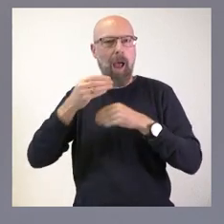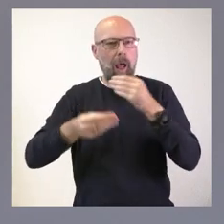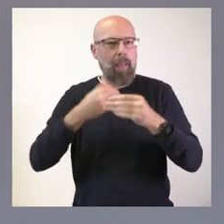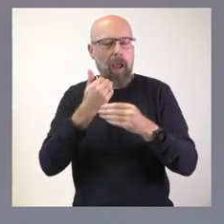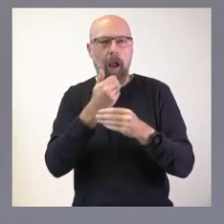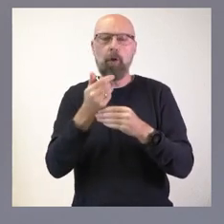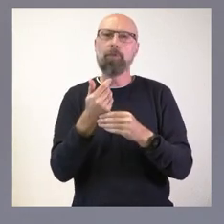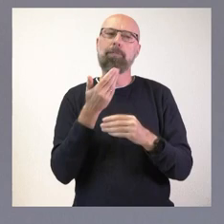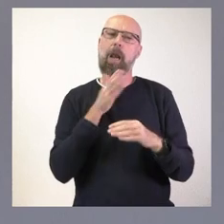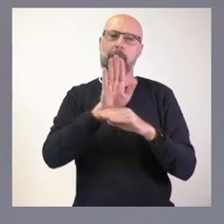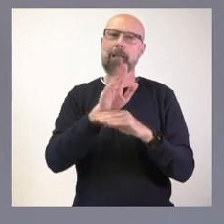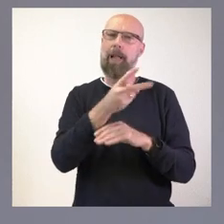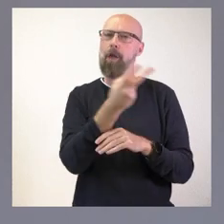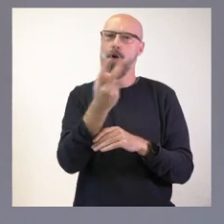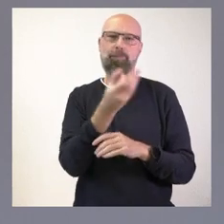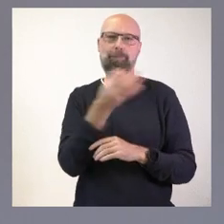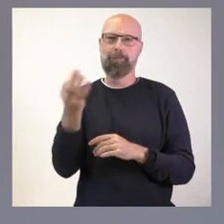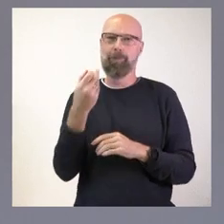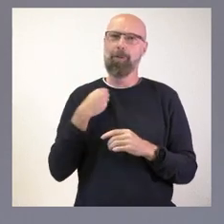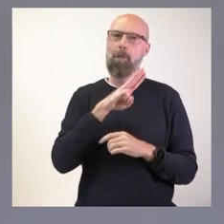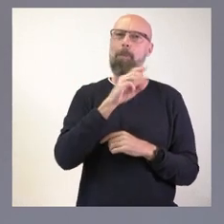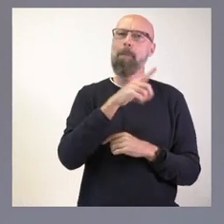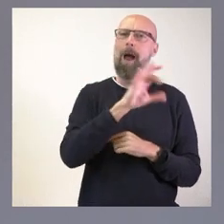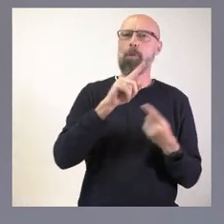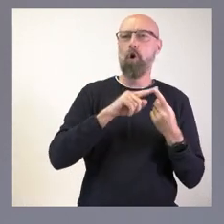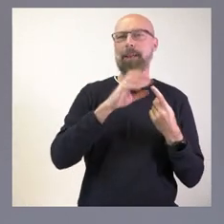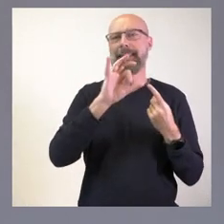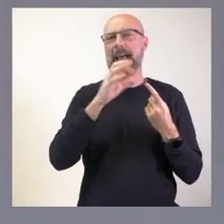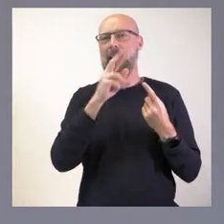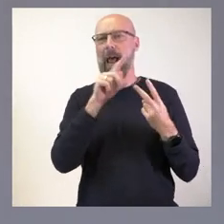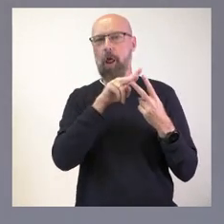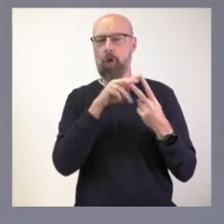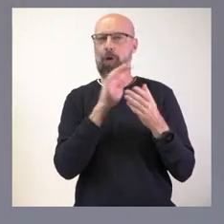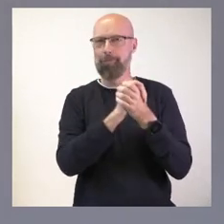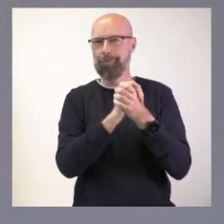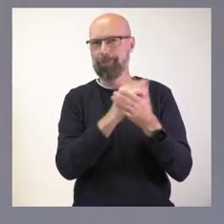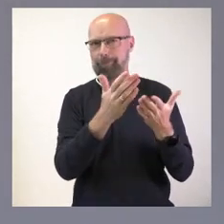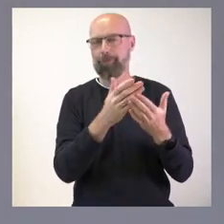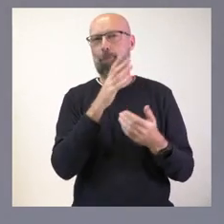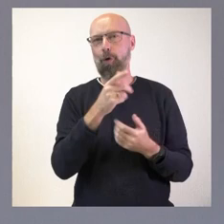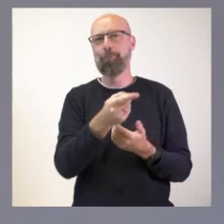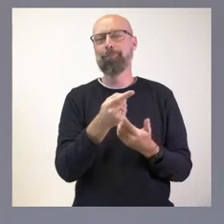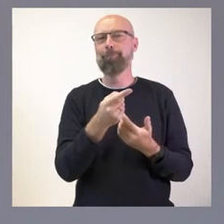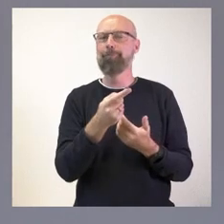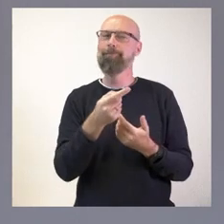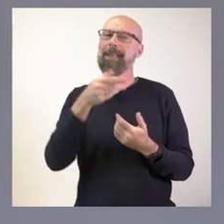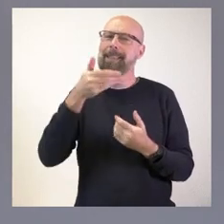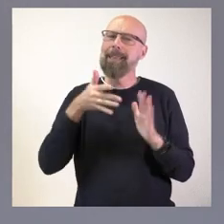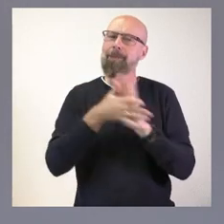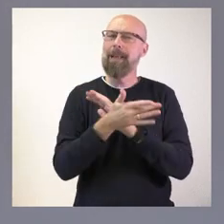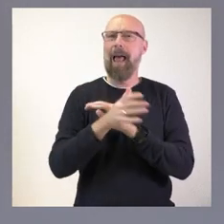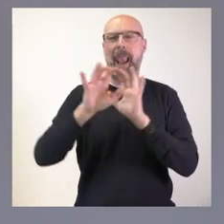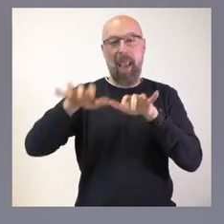buenos representantes de nuestra comunidad, tanto Pablo como Sara. Les damos nuestras felicitaciones y refleja el importante papel que León